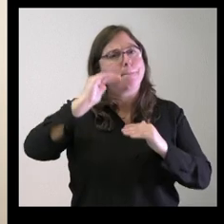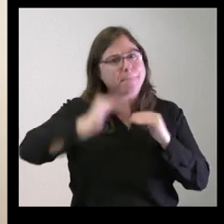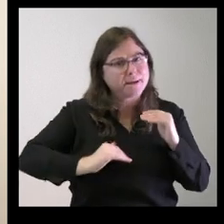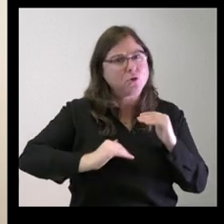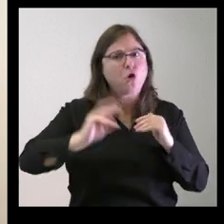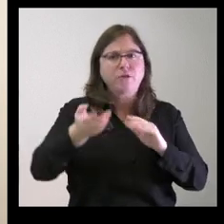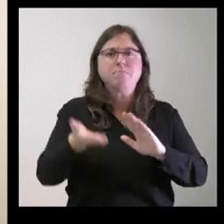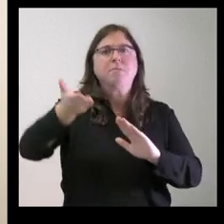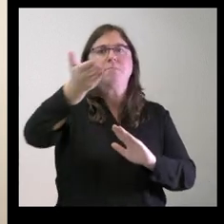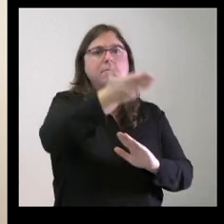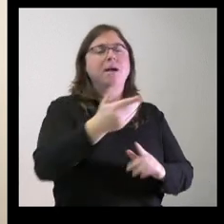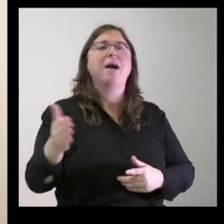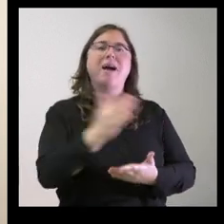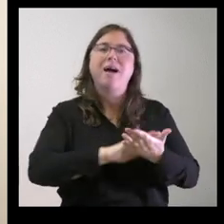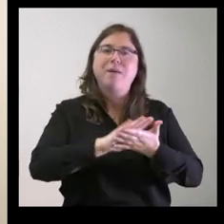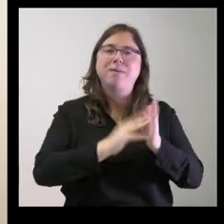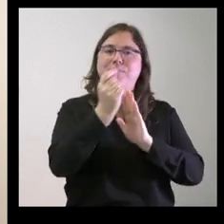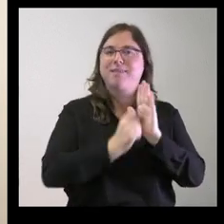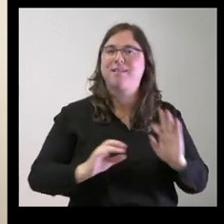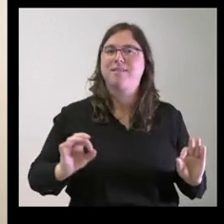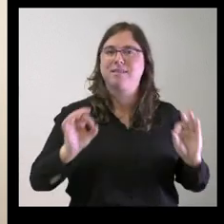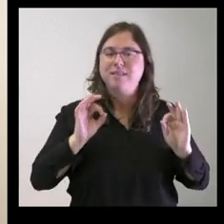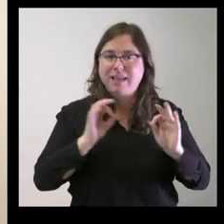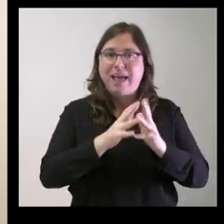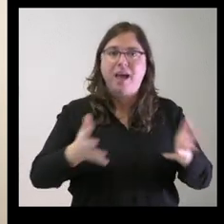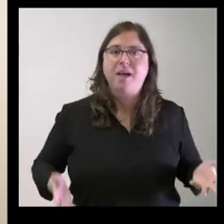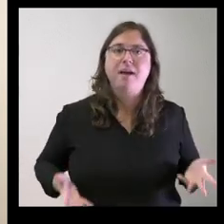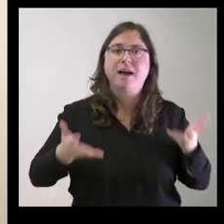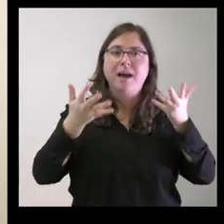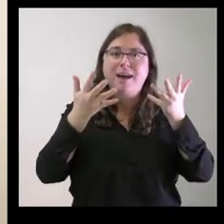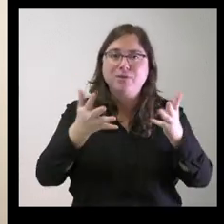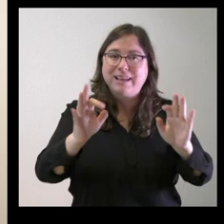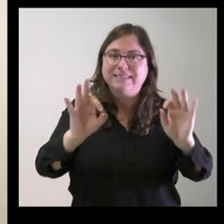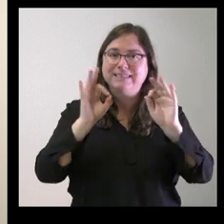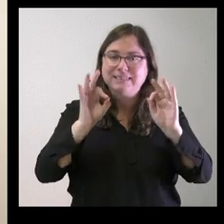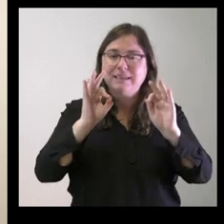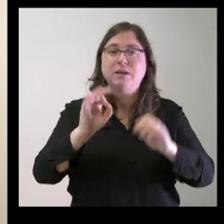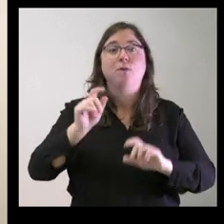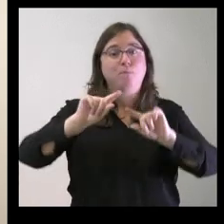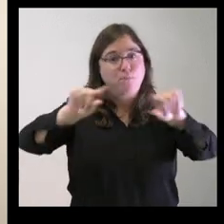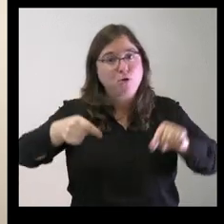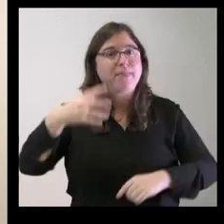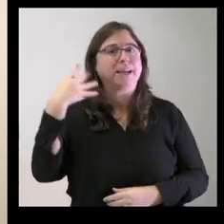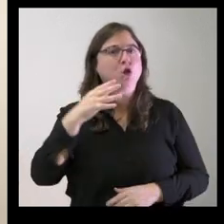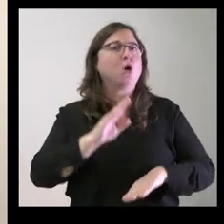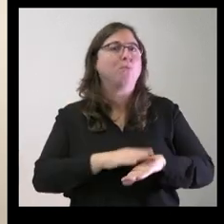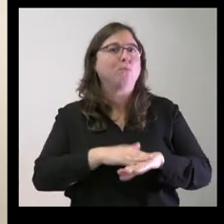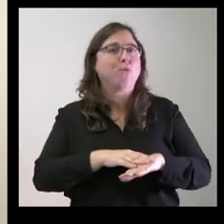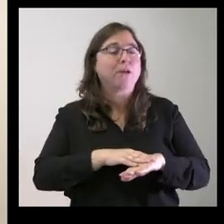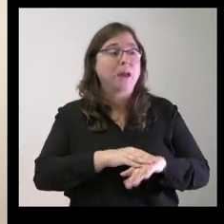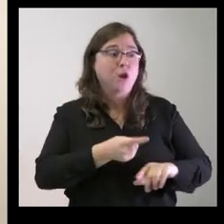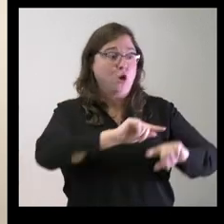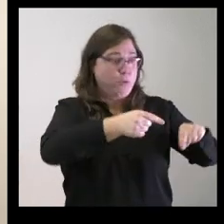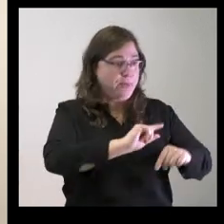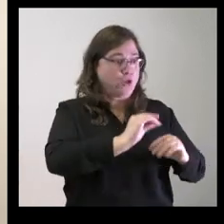un momento en el que se habla de medidas específicas que ayuden de forma especial a la provincia de Soria entonces ¿por qué no ha aumentado más la inversión?